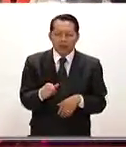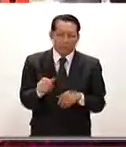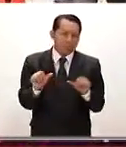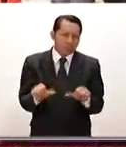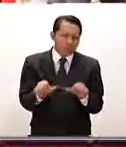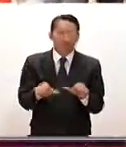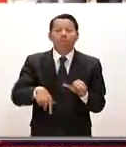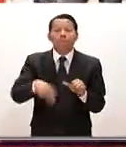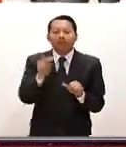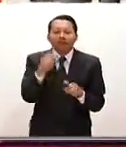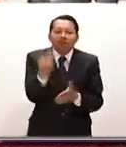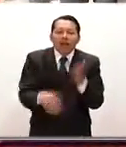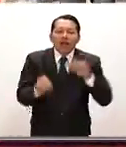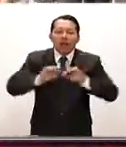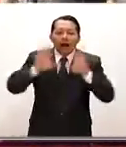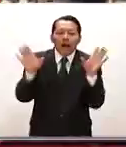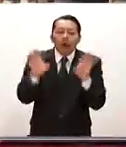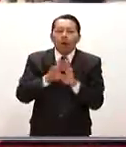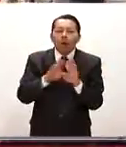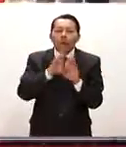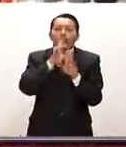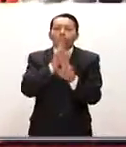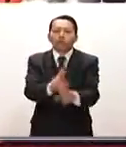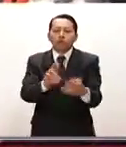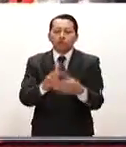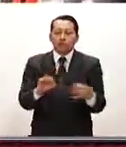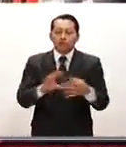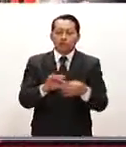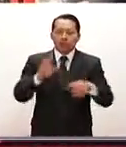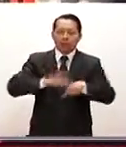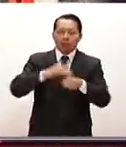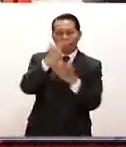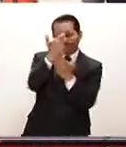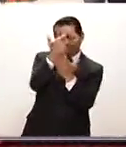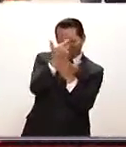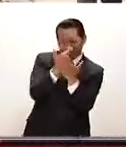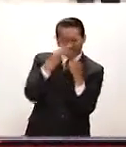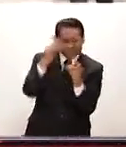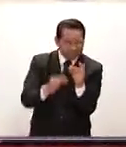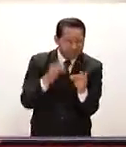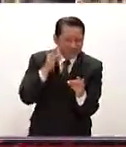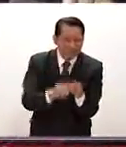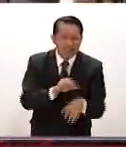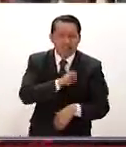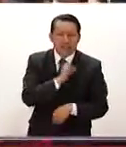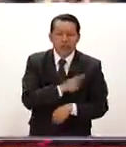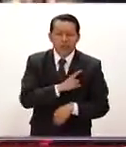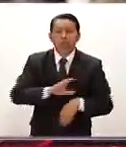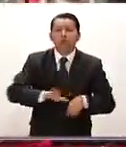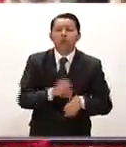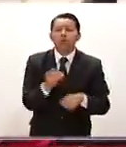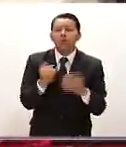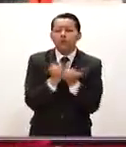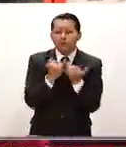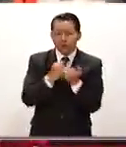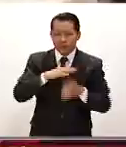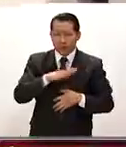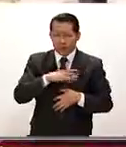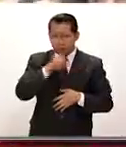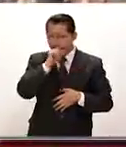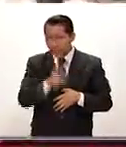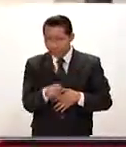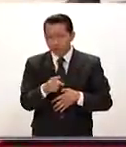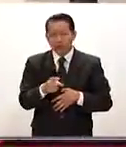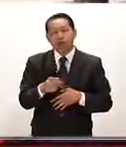sido muy clara ella en cuanto a dar reportes muy extendidos y detallados de su salud. Por contrastarlo, durante la campaña